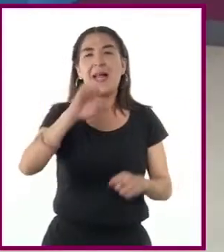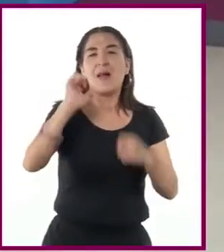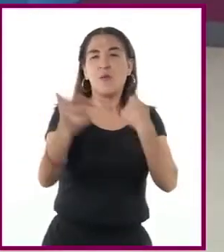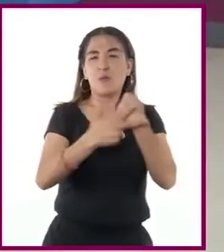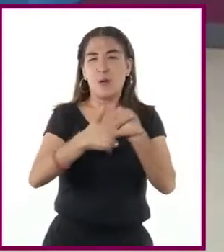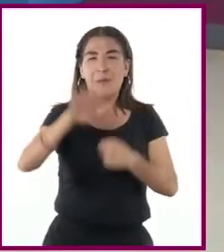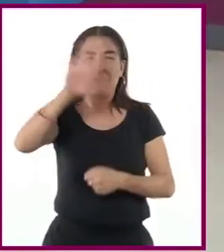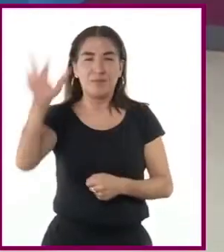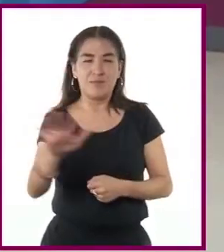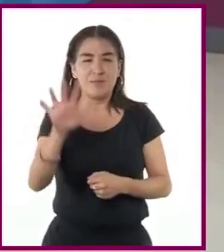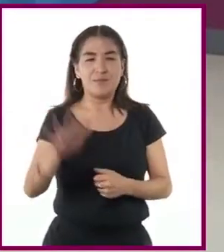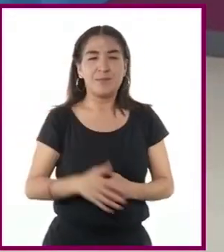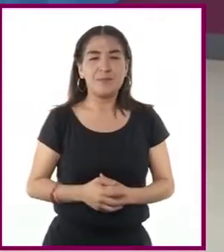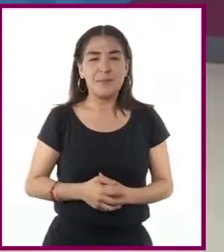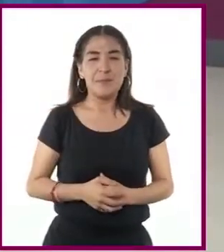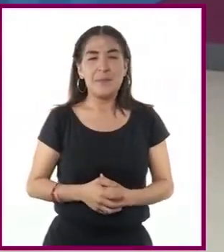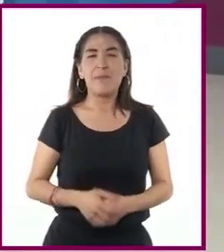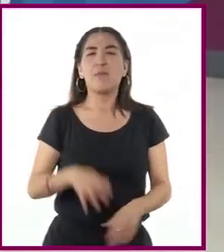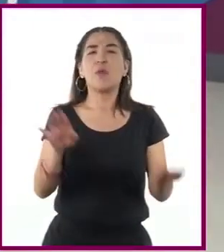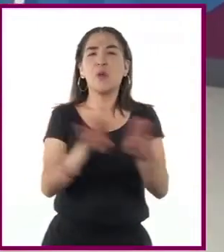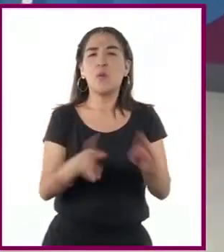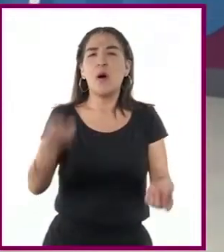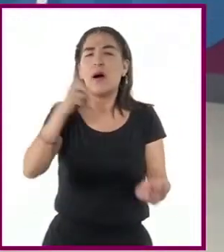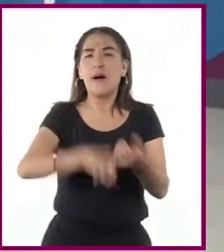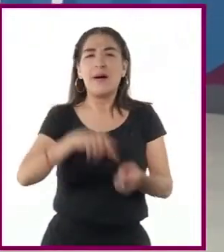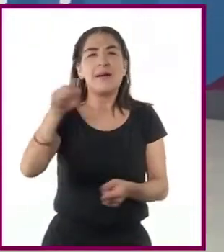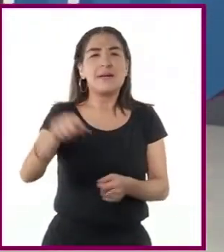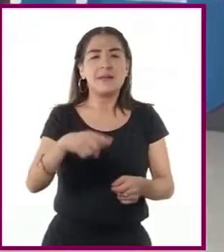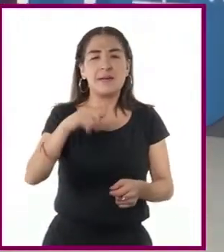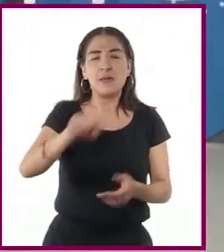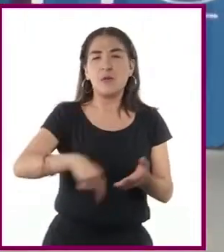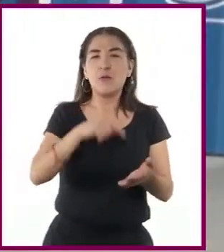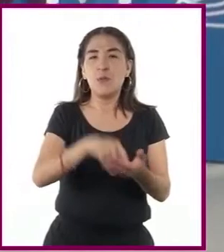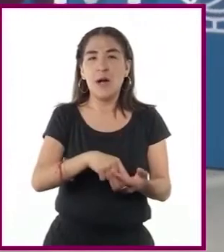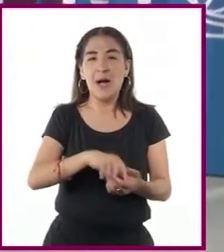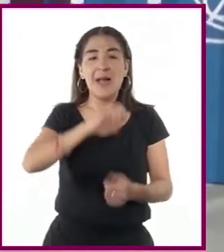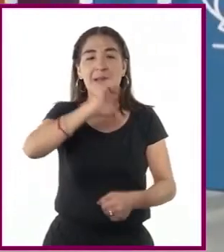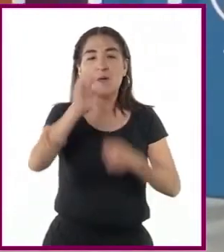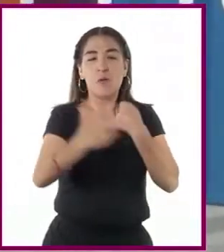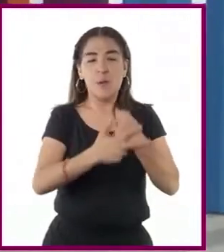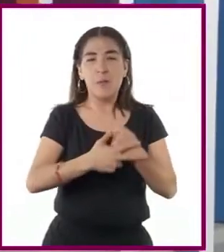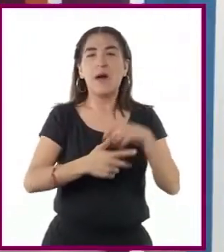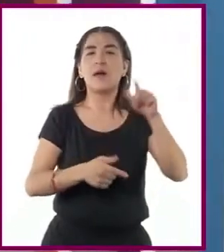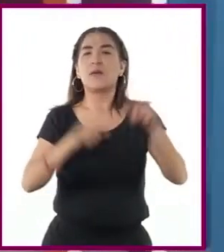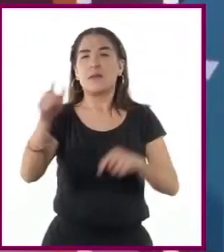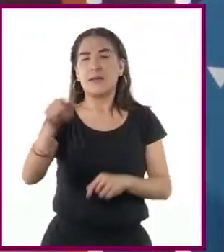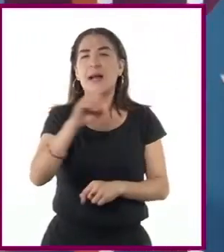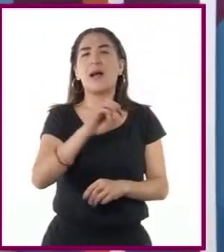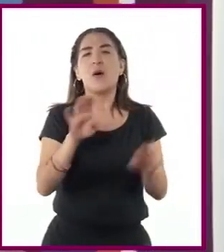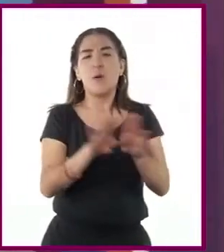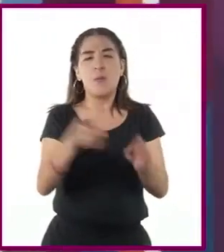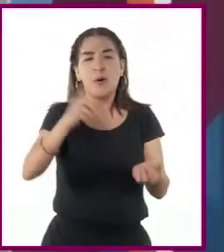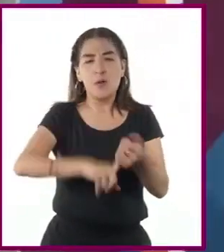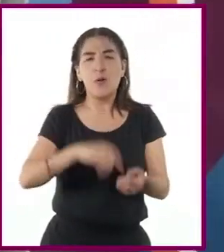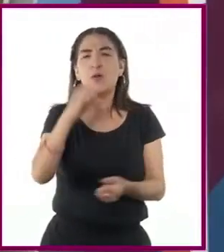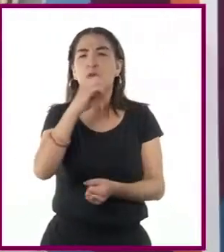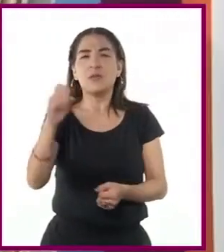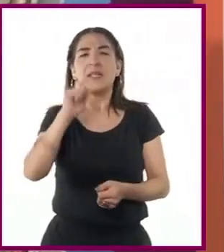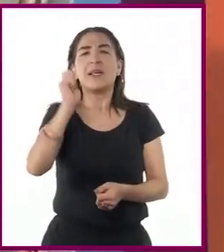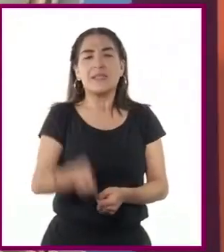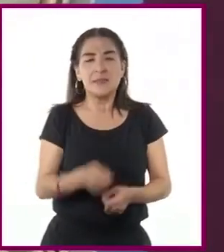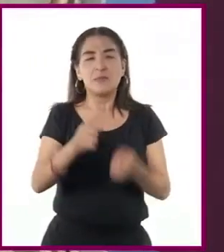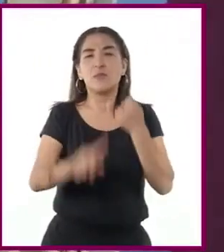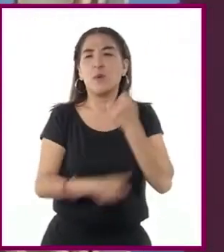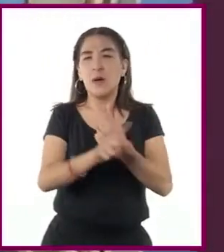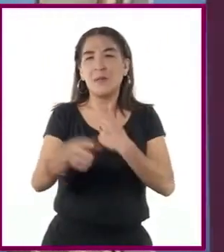Para afianzar la influencia norteamericana en Europa Occidental, así como para evitar crisis económicas que abrieran la posibilidad